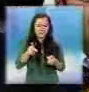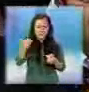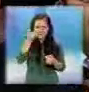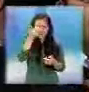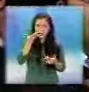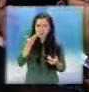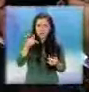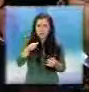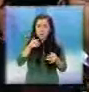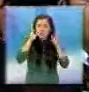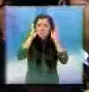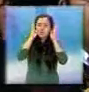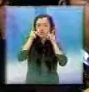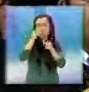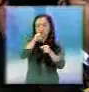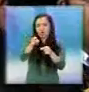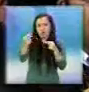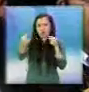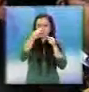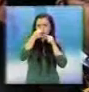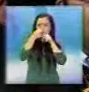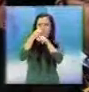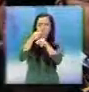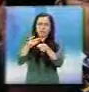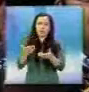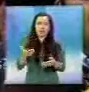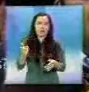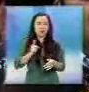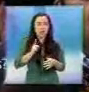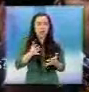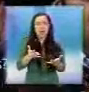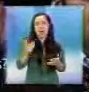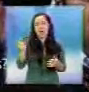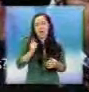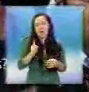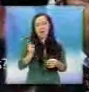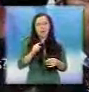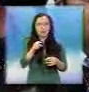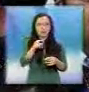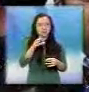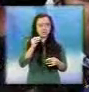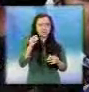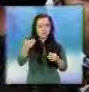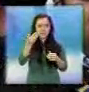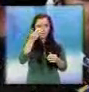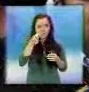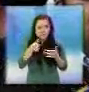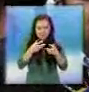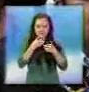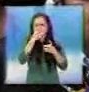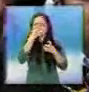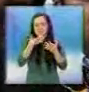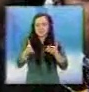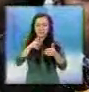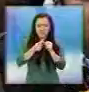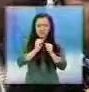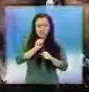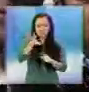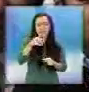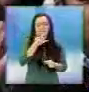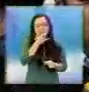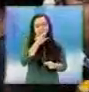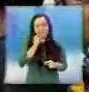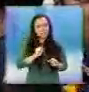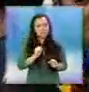contesté más burro. Es el que cree todo lo que lee. Eso es todo. ¿No quiero defenderlo? Eso fue más tarde porque ya estaba muy enojado. Lo siento.